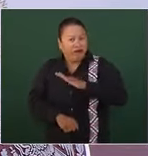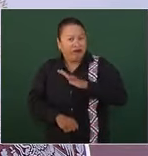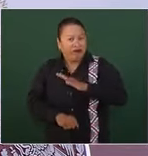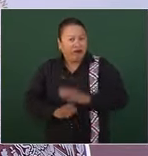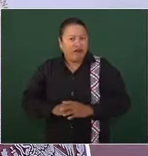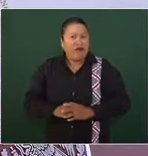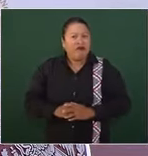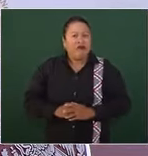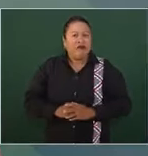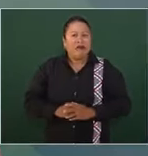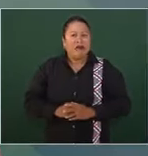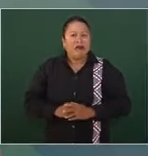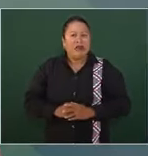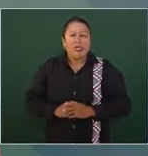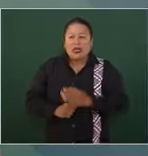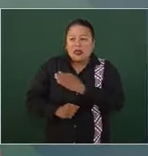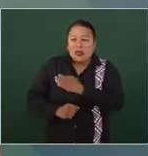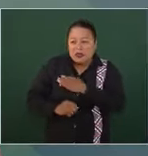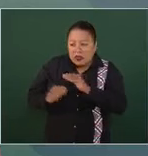para nadie.